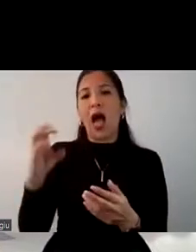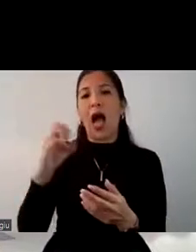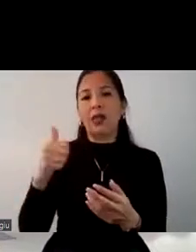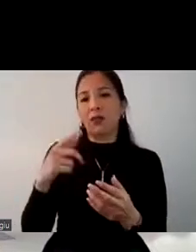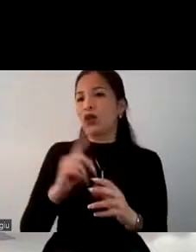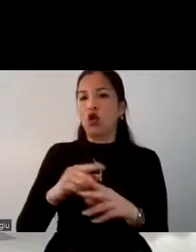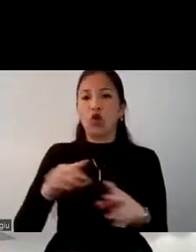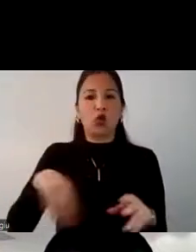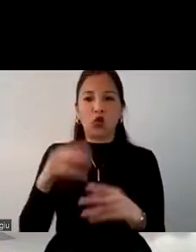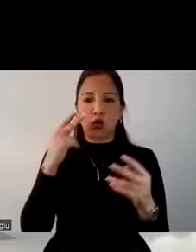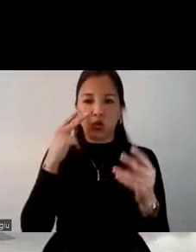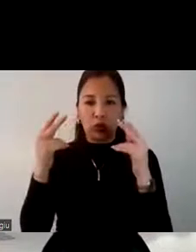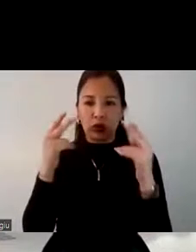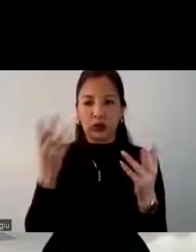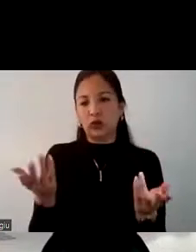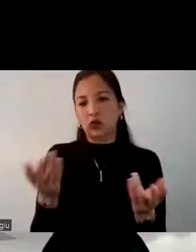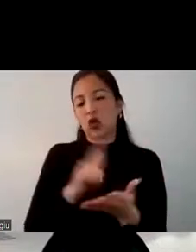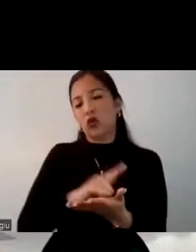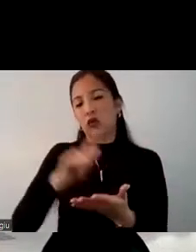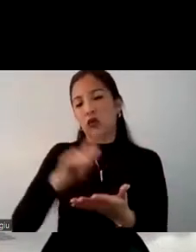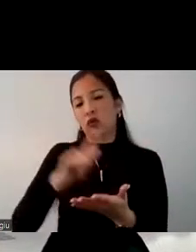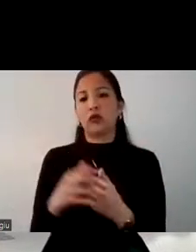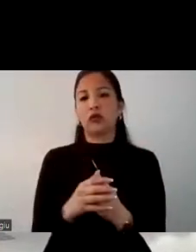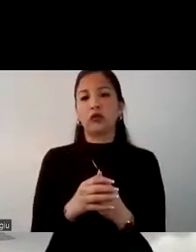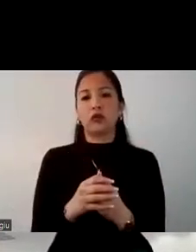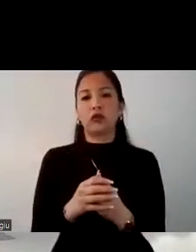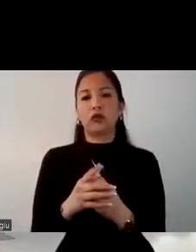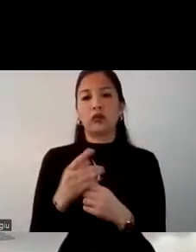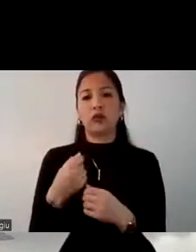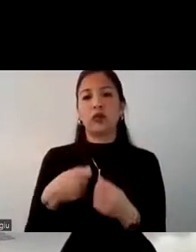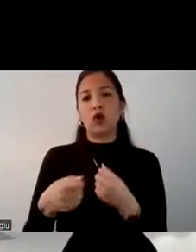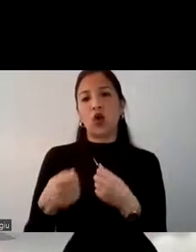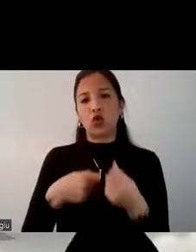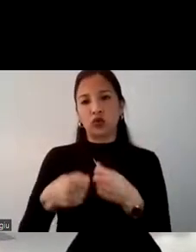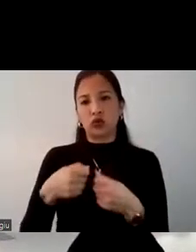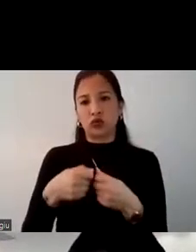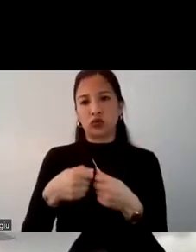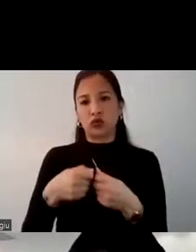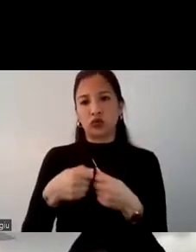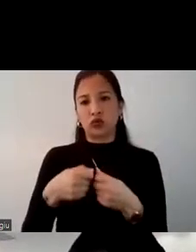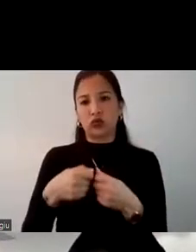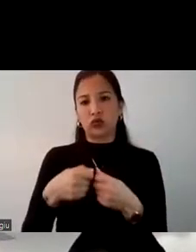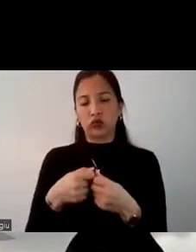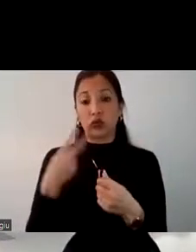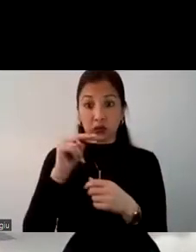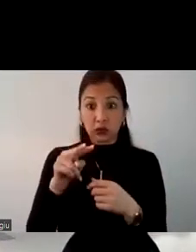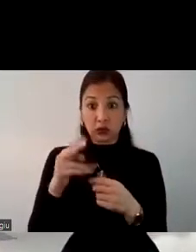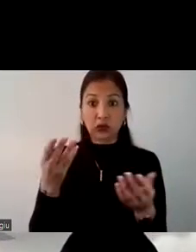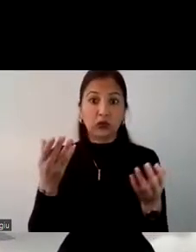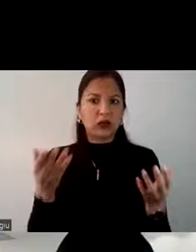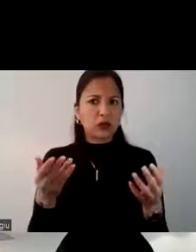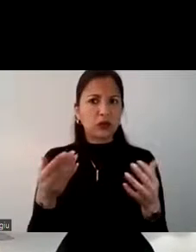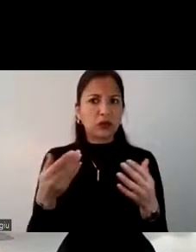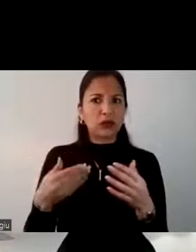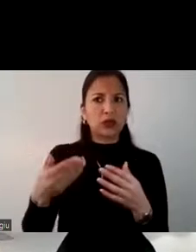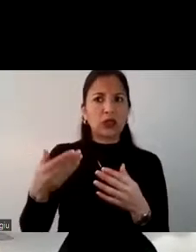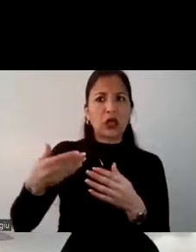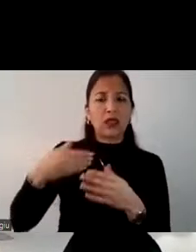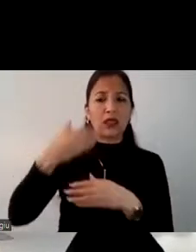relacionadas por viaje, porque quizás cuentan con otros gastos. Ahora, si vemos lo que ha pasado después de pandemia,